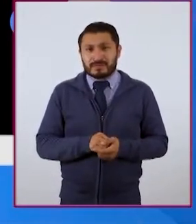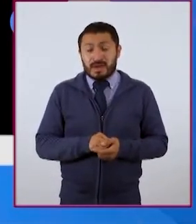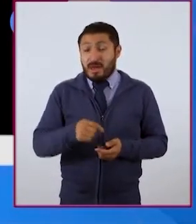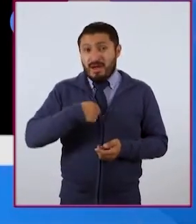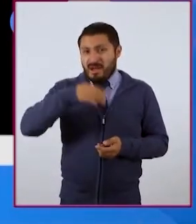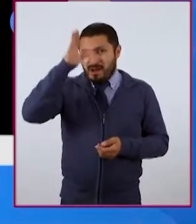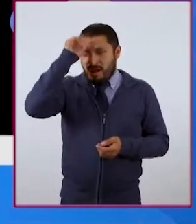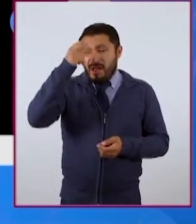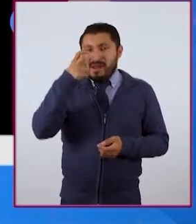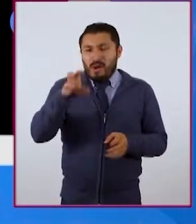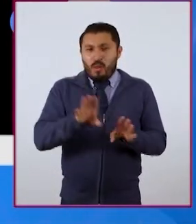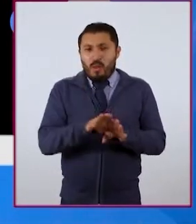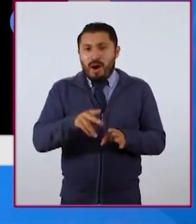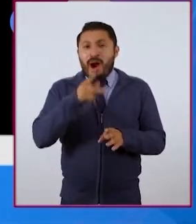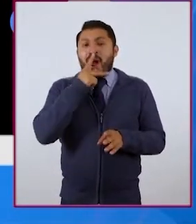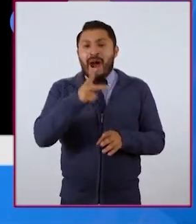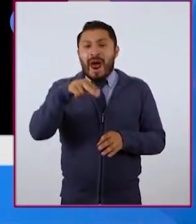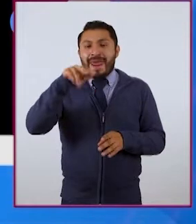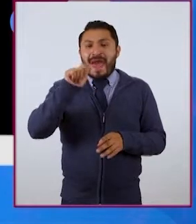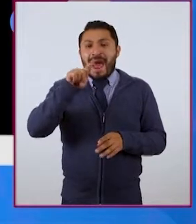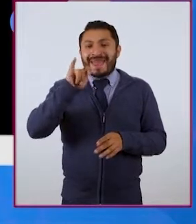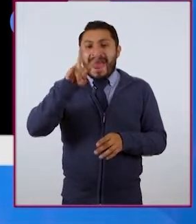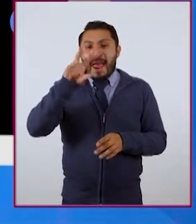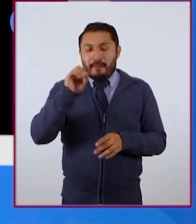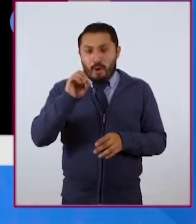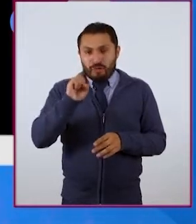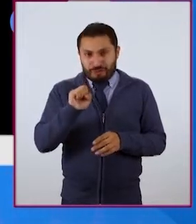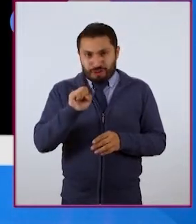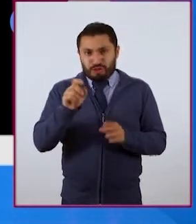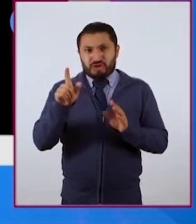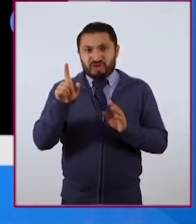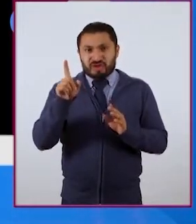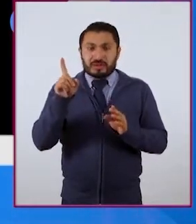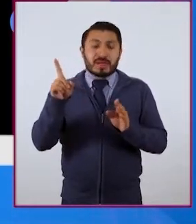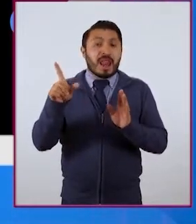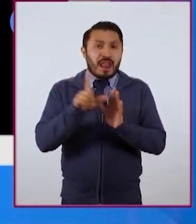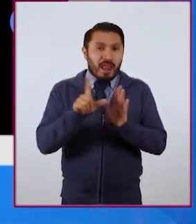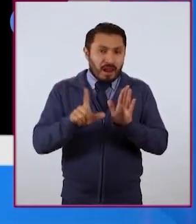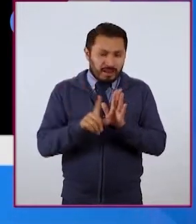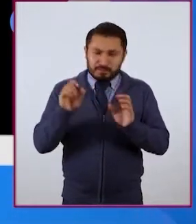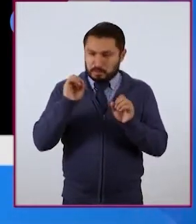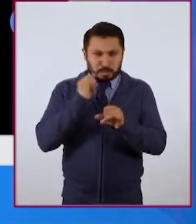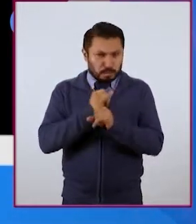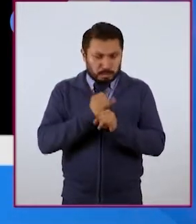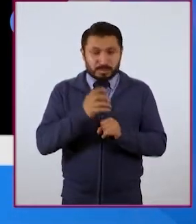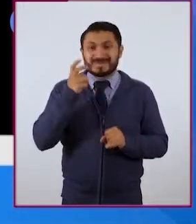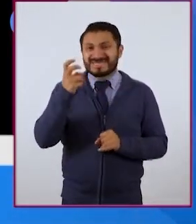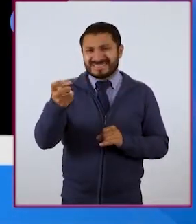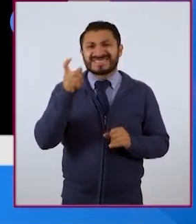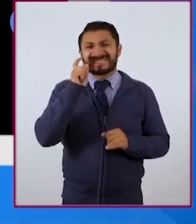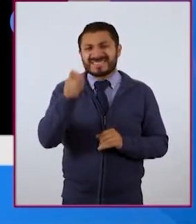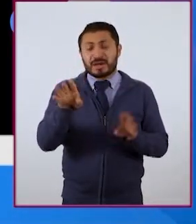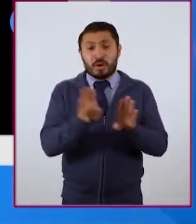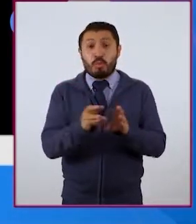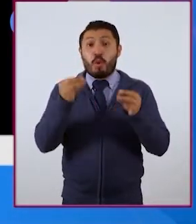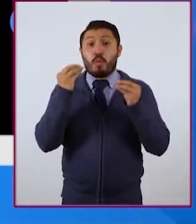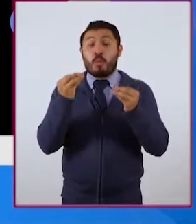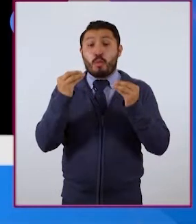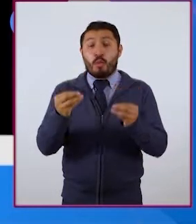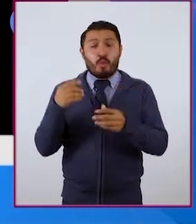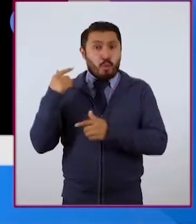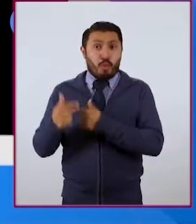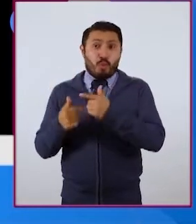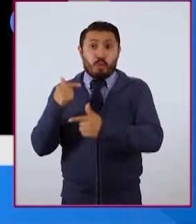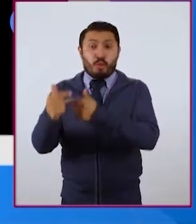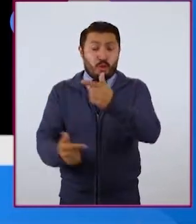de acuerdo generalmente con el término de nativos digitales, porque eso implica que supieran muchas generaciones o muchos